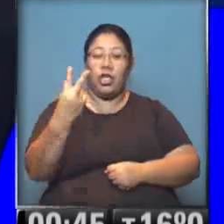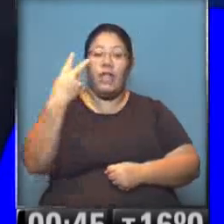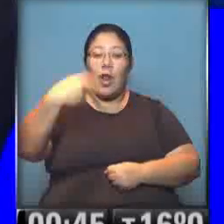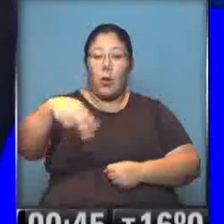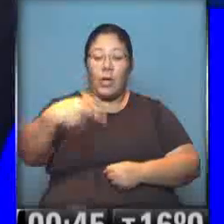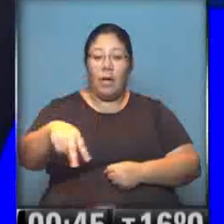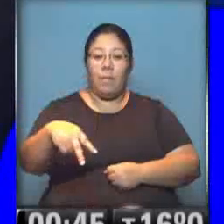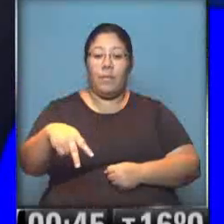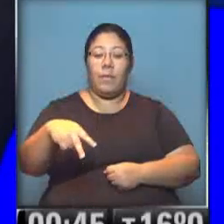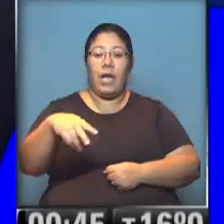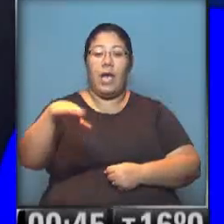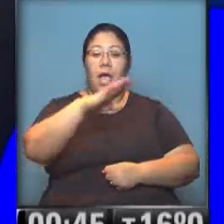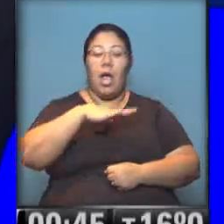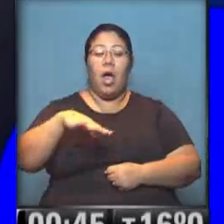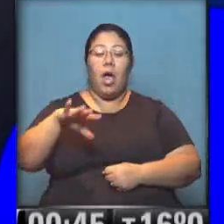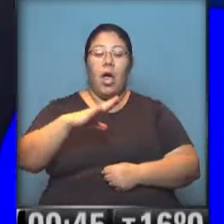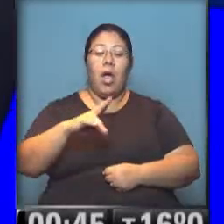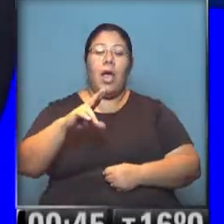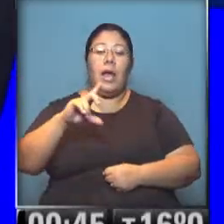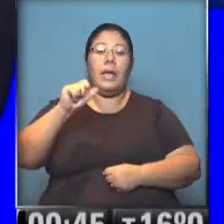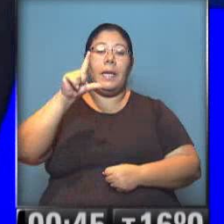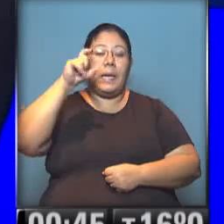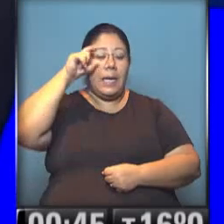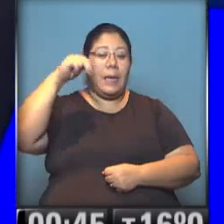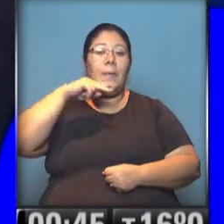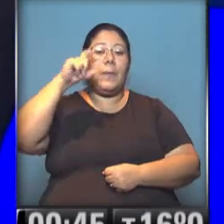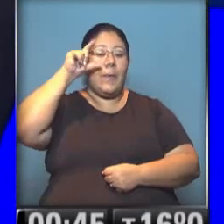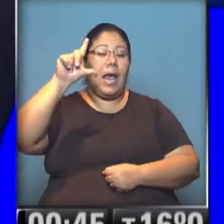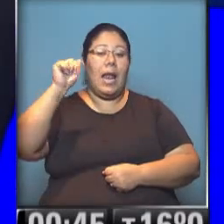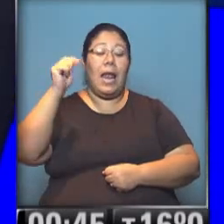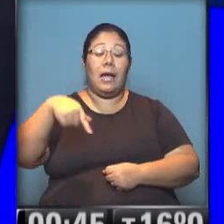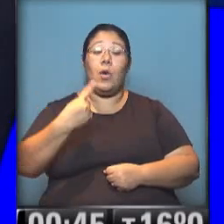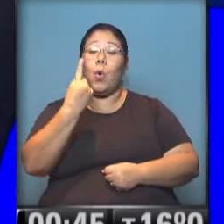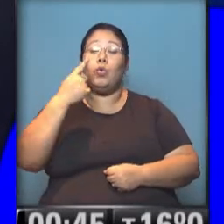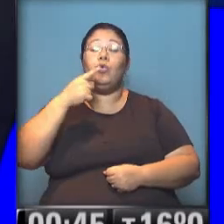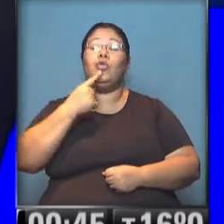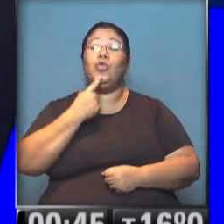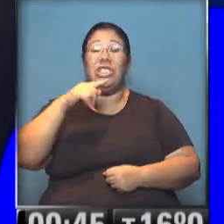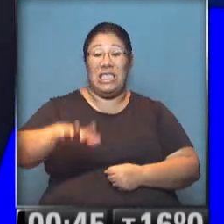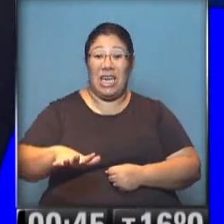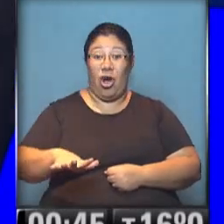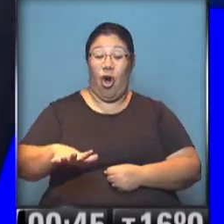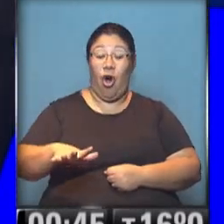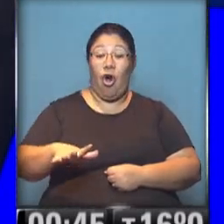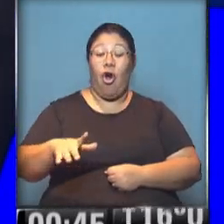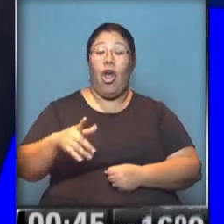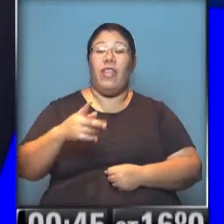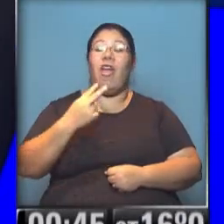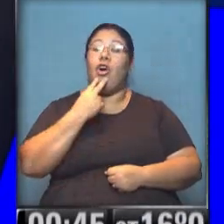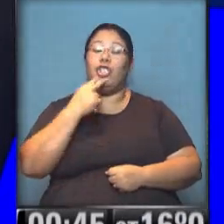en Ohio, Tamir Rice, un chico de 12 años, estaba apuntando, jugando con una pistola de juguete. Alguien llama al 911,